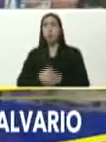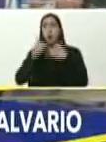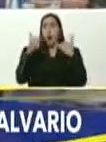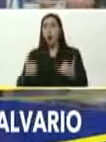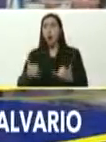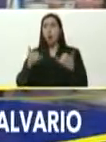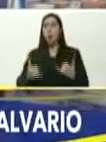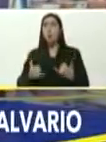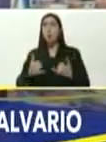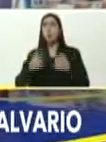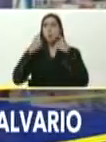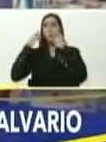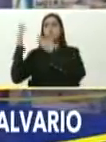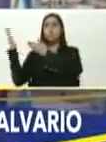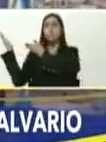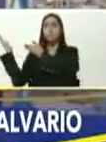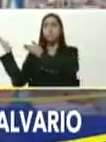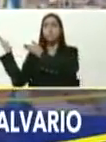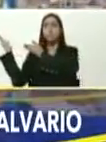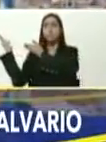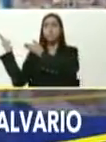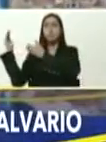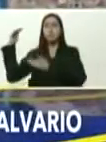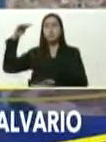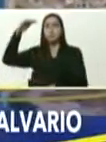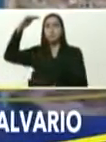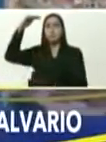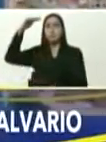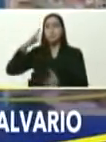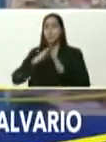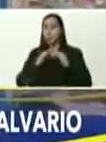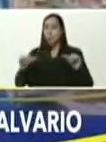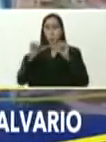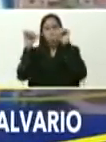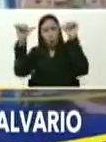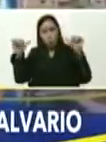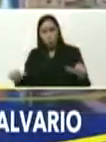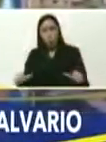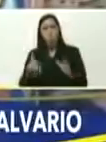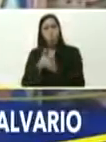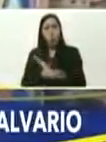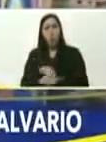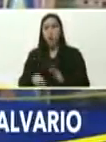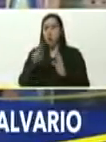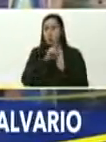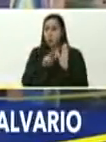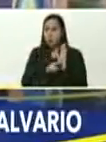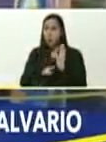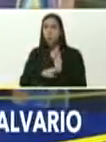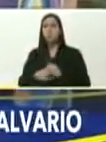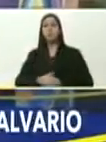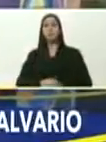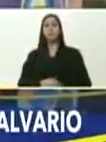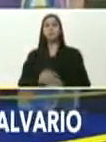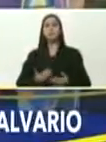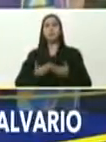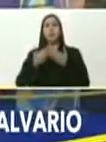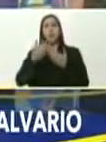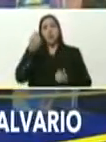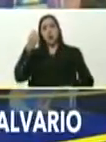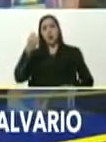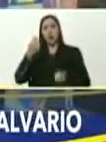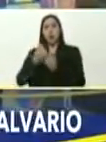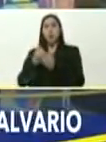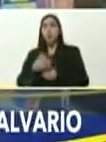años, bueno, le hemos actualizado, todo su sistema, la hemos metido en norma, muy importante, para darle el apoyo,